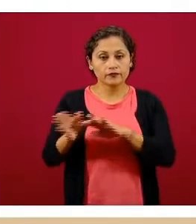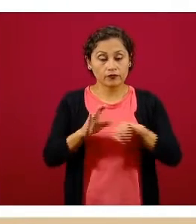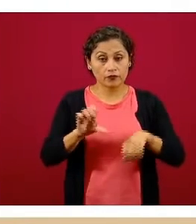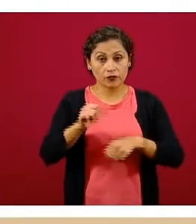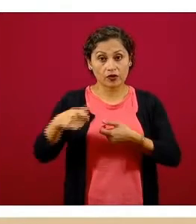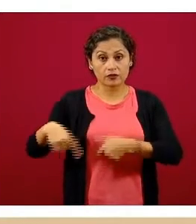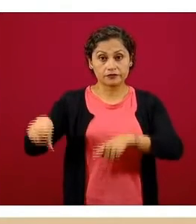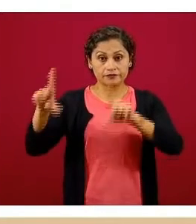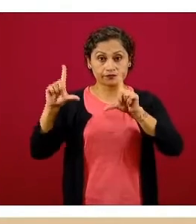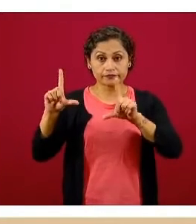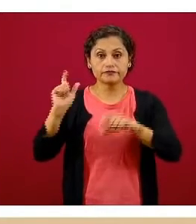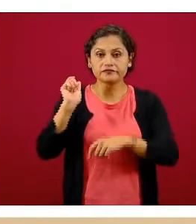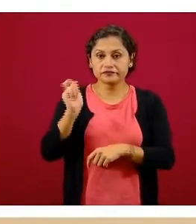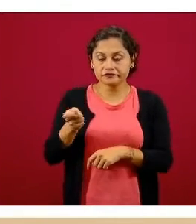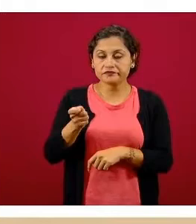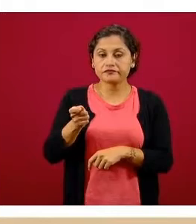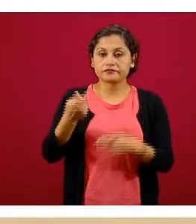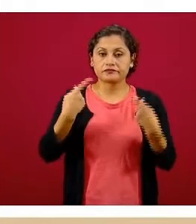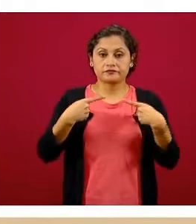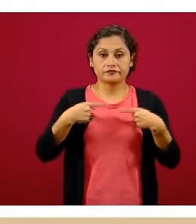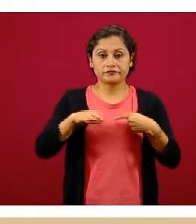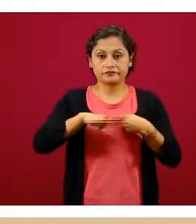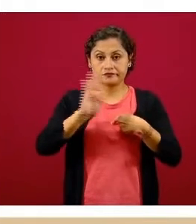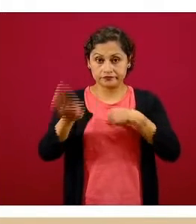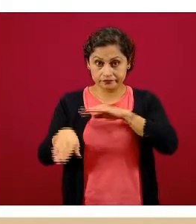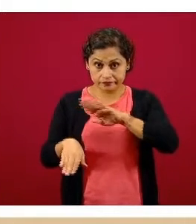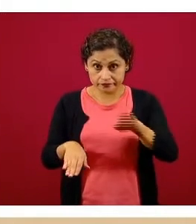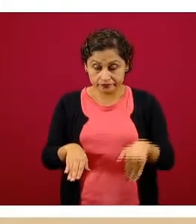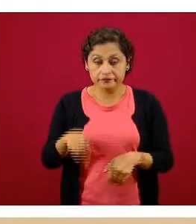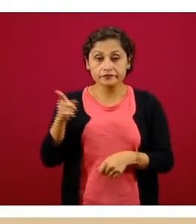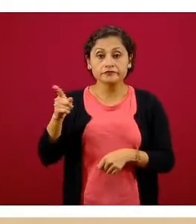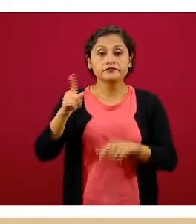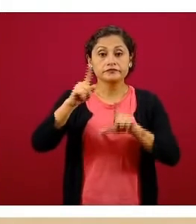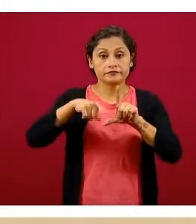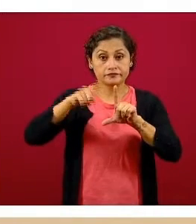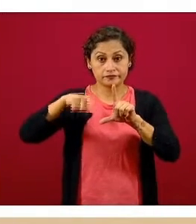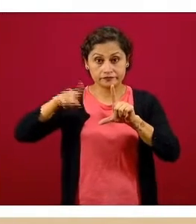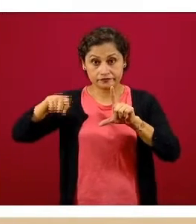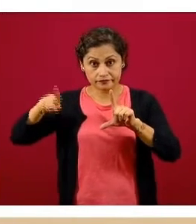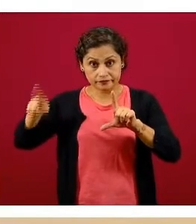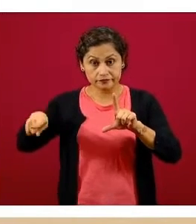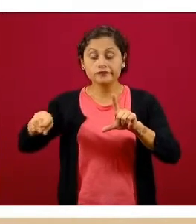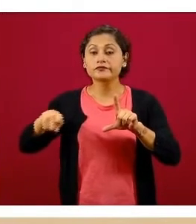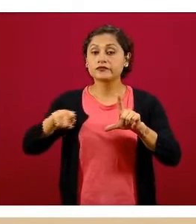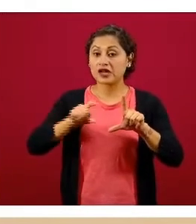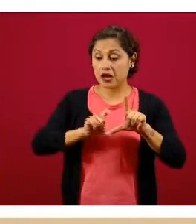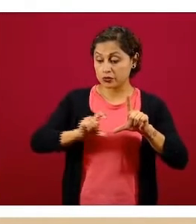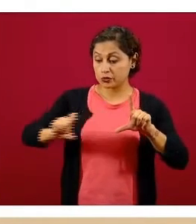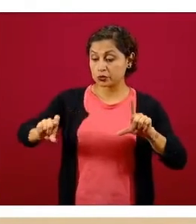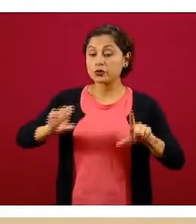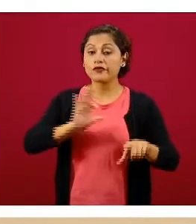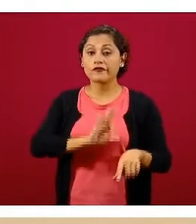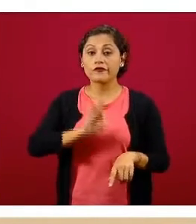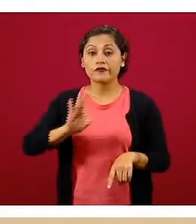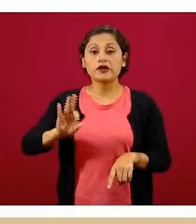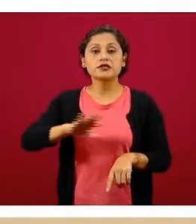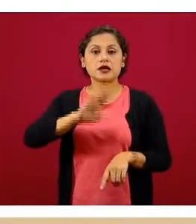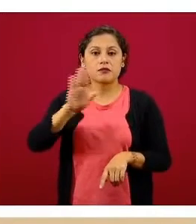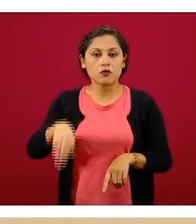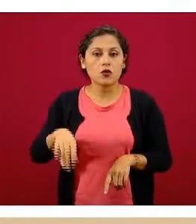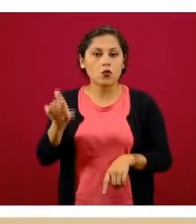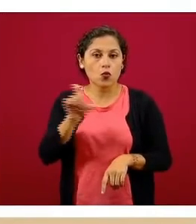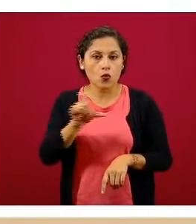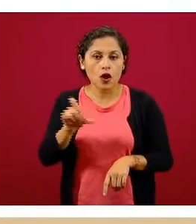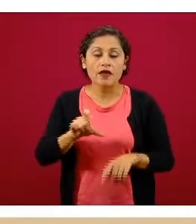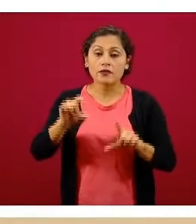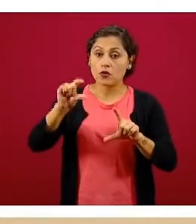La carga de defunciones que en su momento han ocurrido, están graficadas por fecha de ocurrencia y en el color